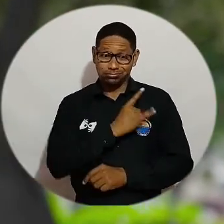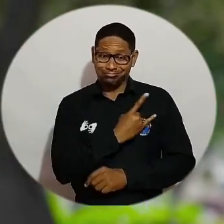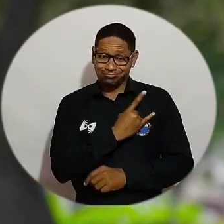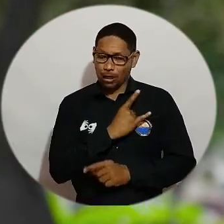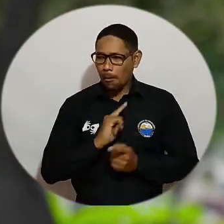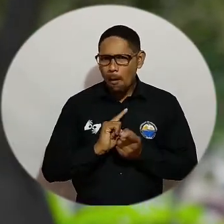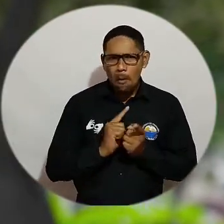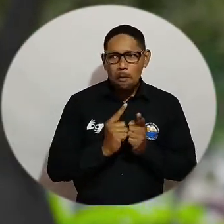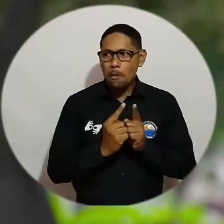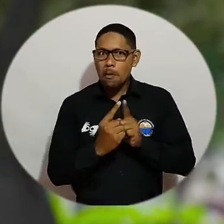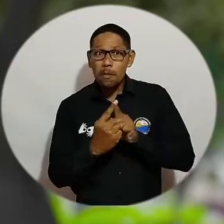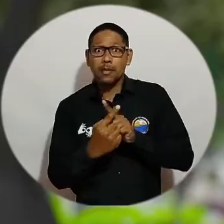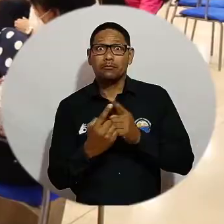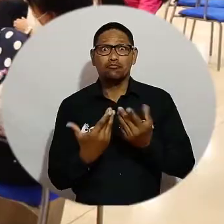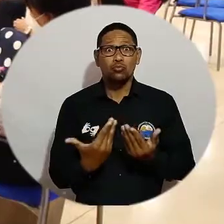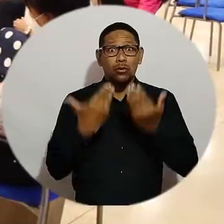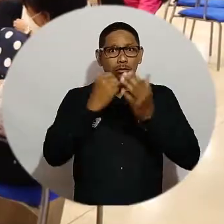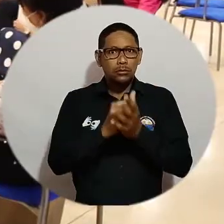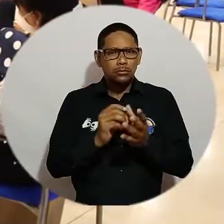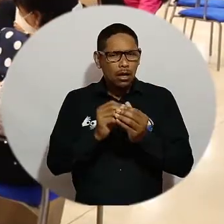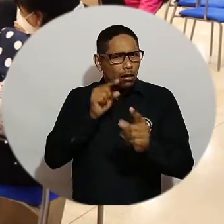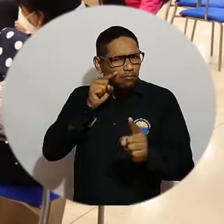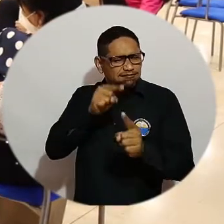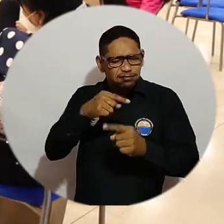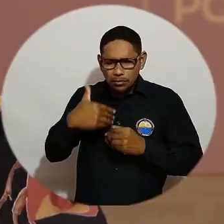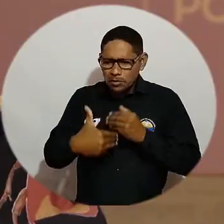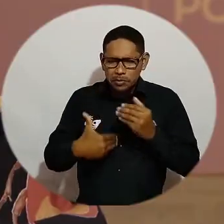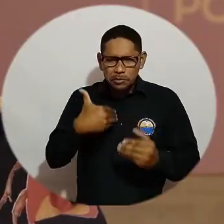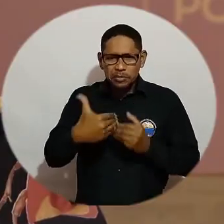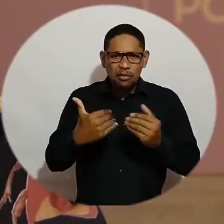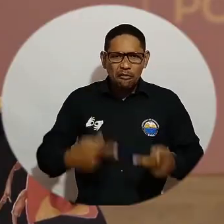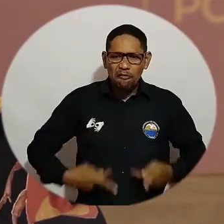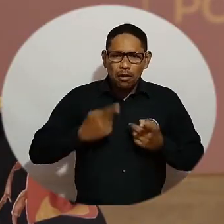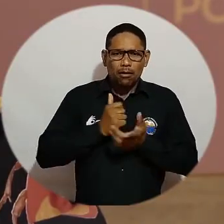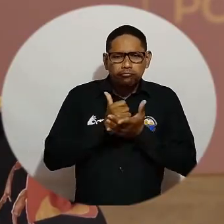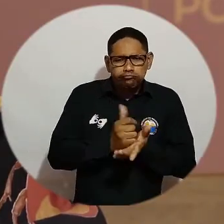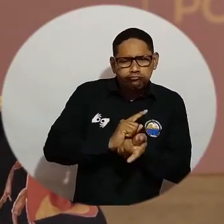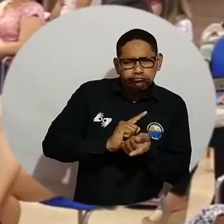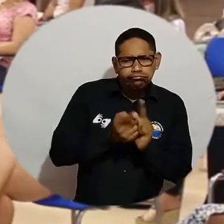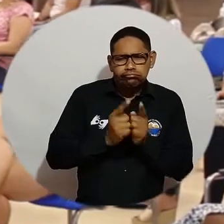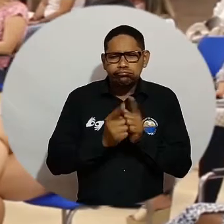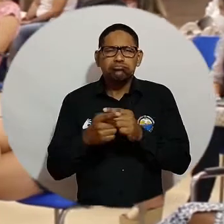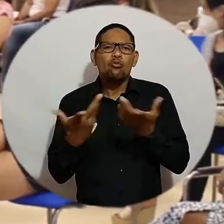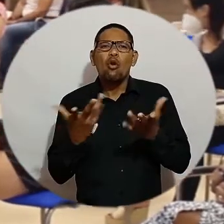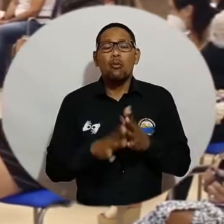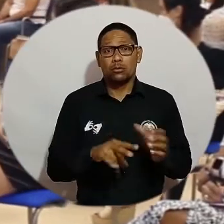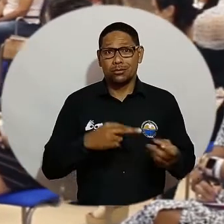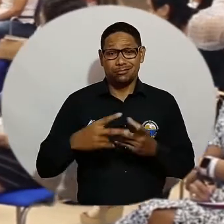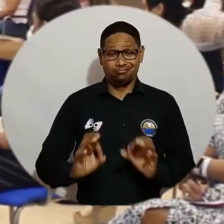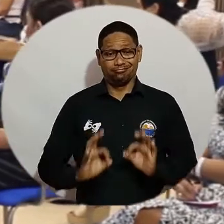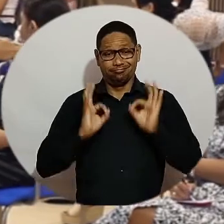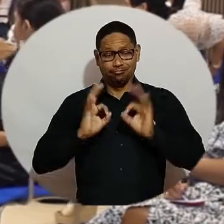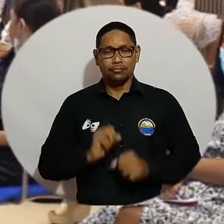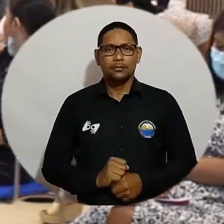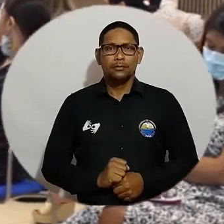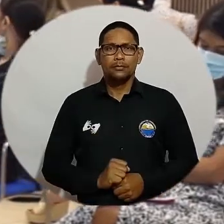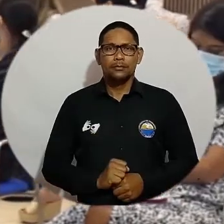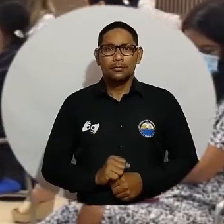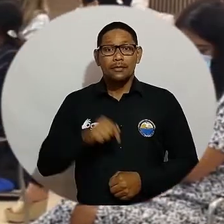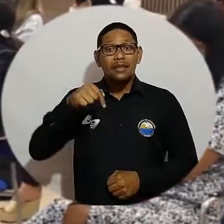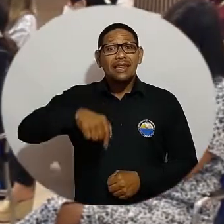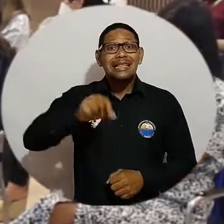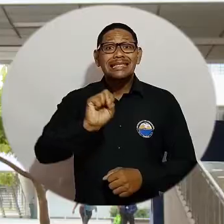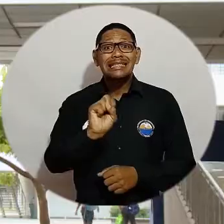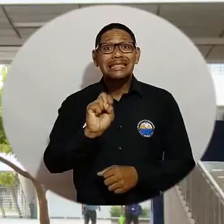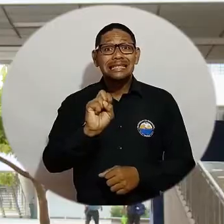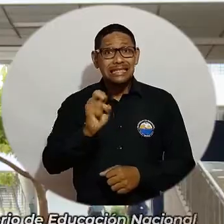como universidad estamos atravesando, que nos va a permitir seguir nuestro propósito de transformar vidas positivamente a través de la educación de alta calidad. Este es el